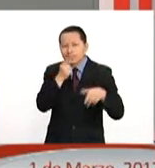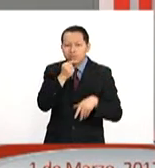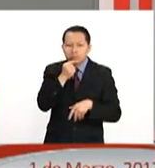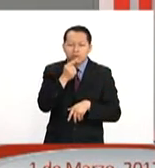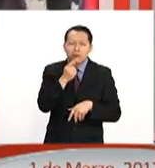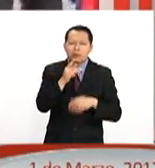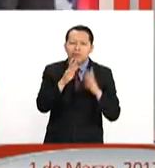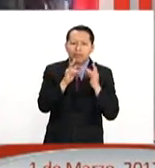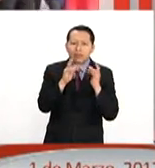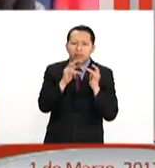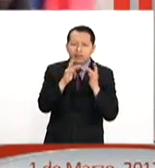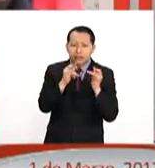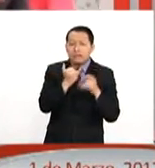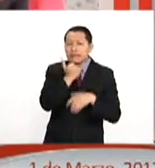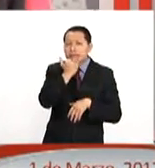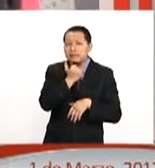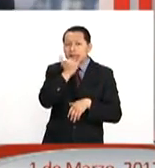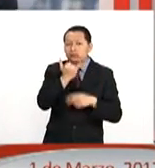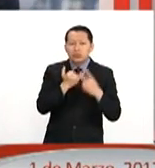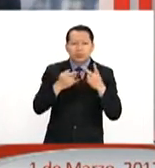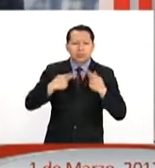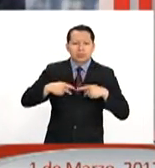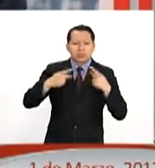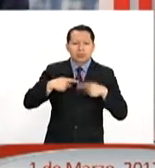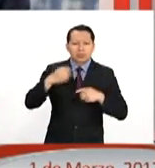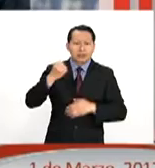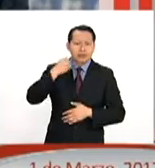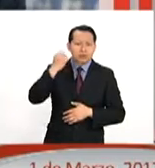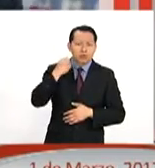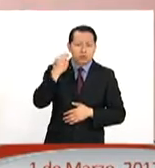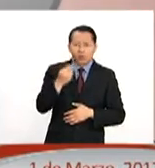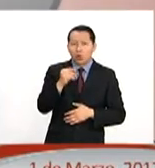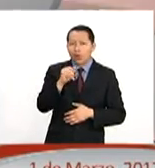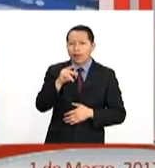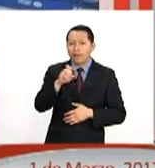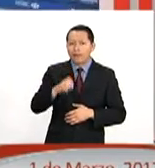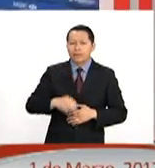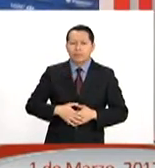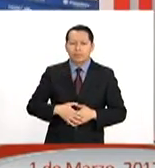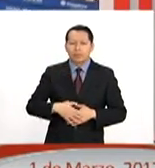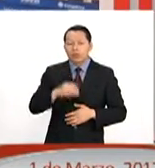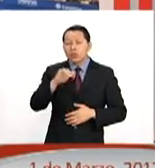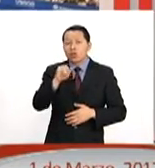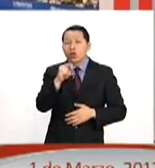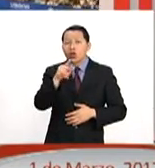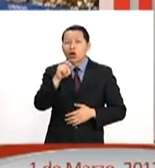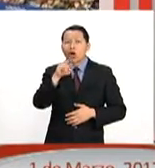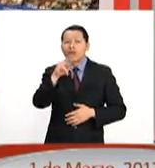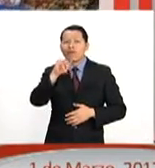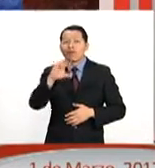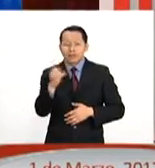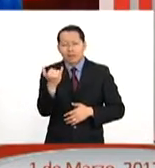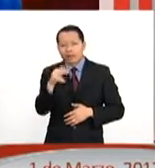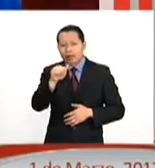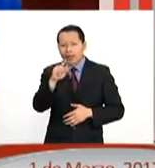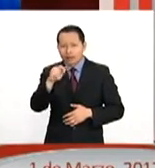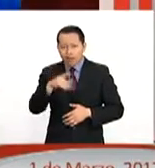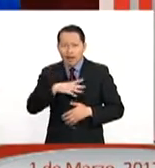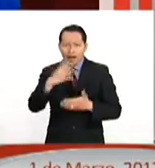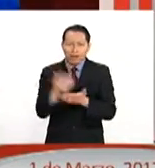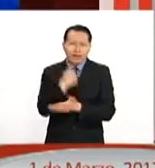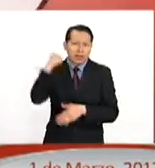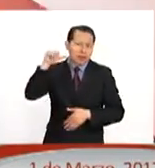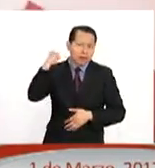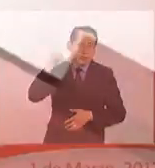francesa hiere por error a dos personas en un discurso de Hollande. Djokovic y Rafa Nadal debutan con victoria en